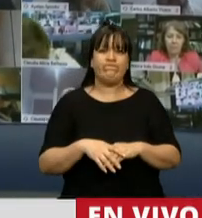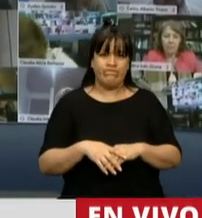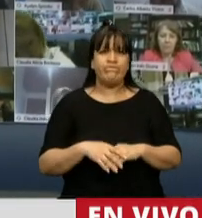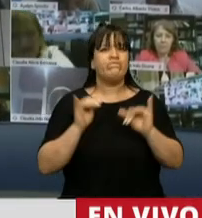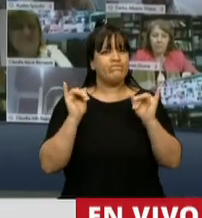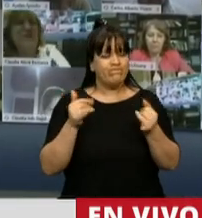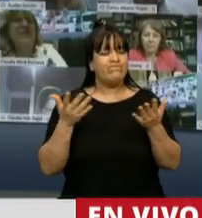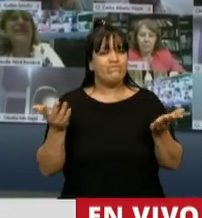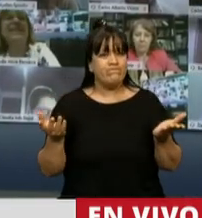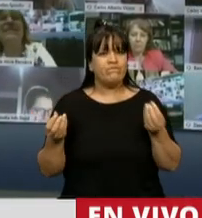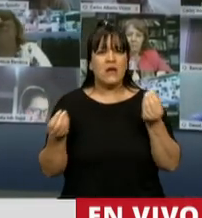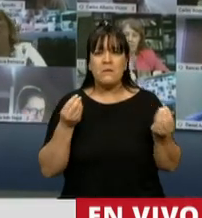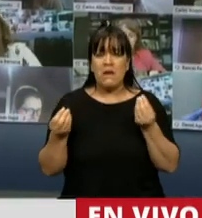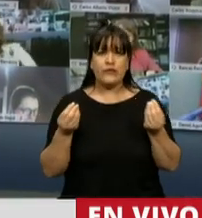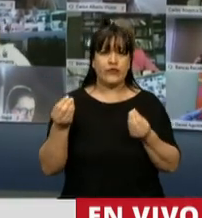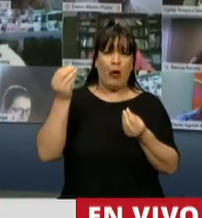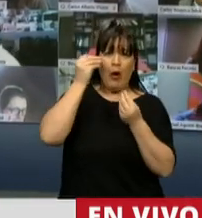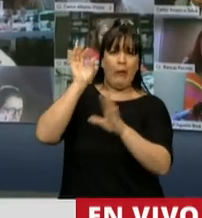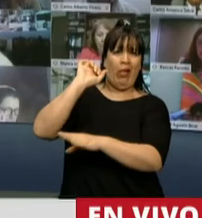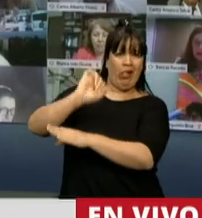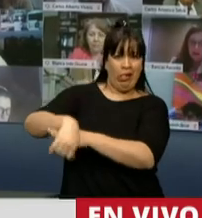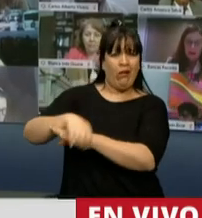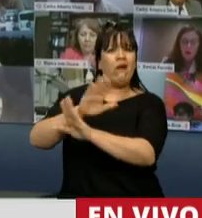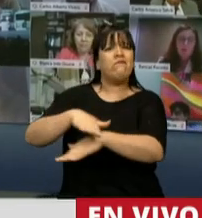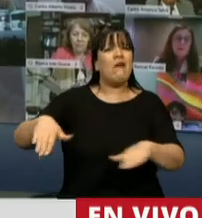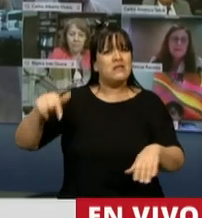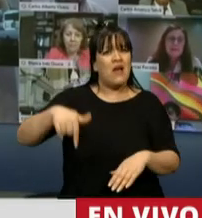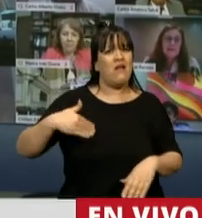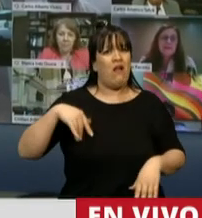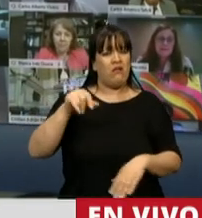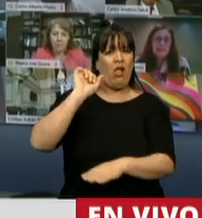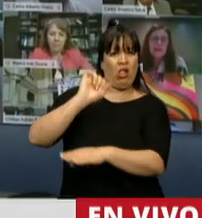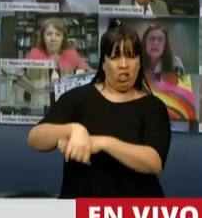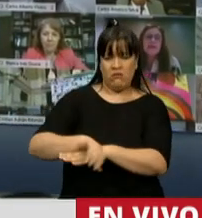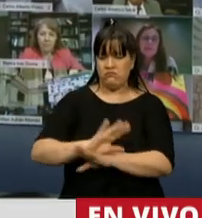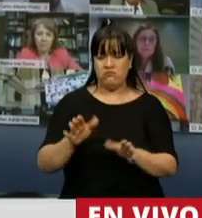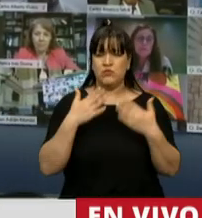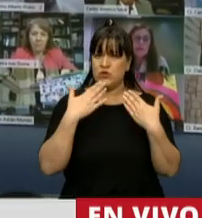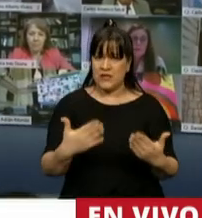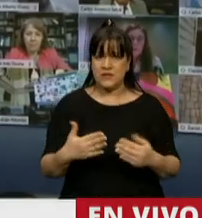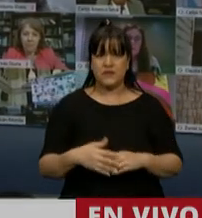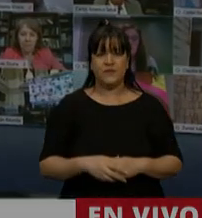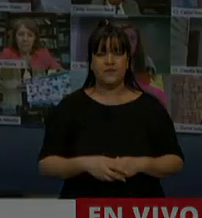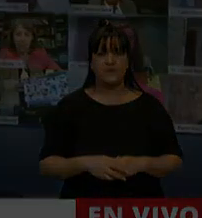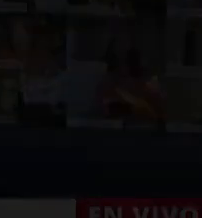fue olvidarse de la infancia en la República Argentina. Muchas gracias. Gracias, diputada.